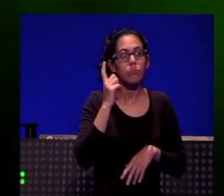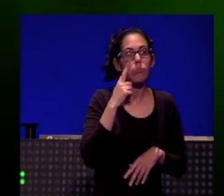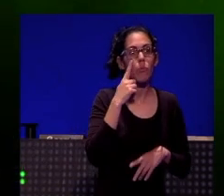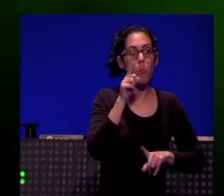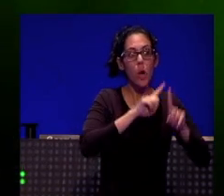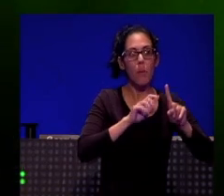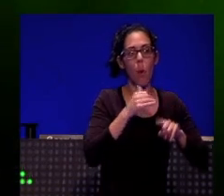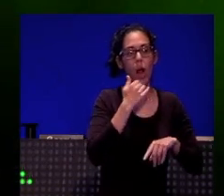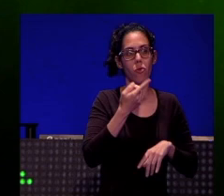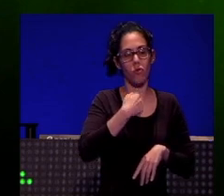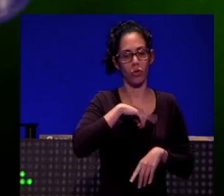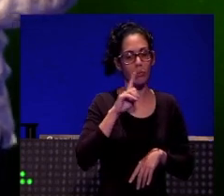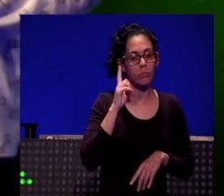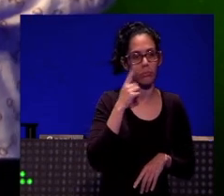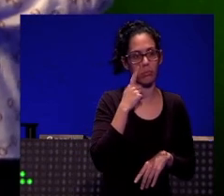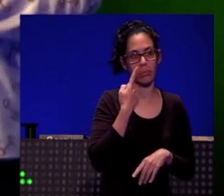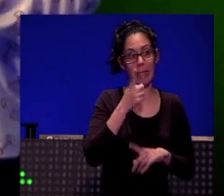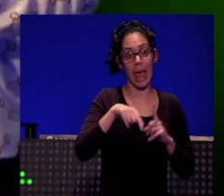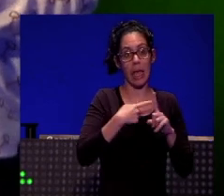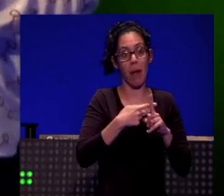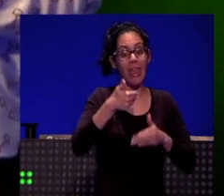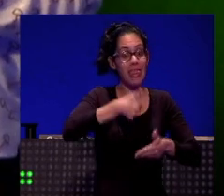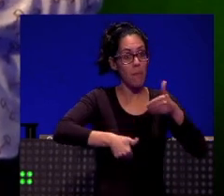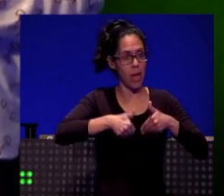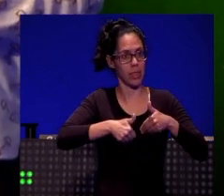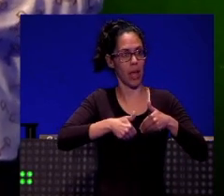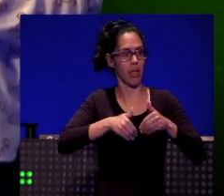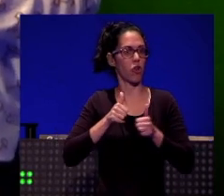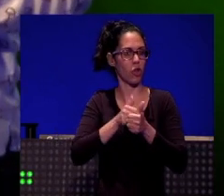sabemos lo que nos demandan los seguidores y los espectadores